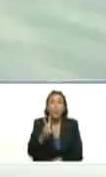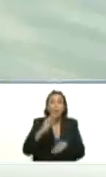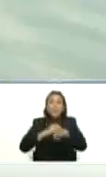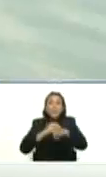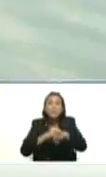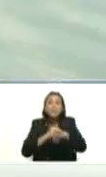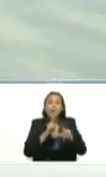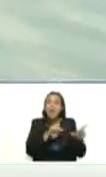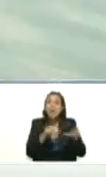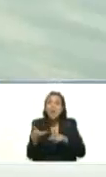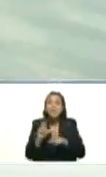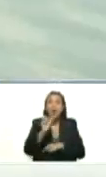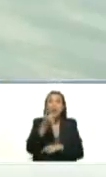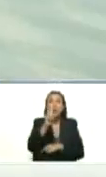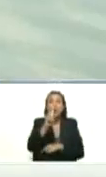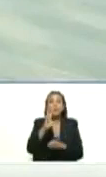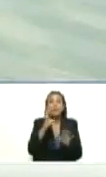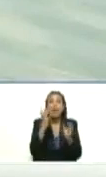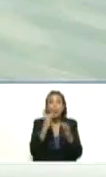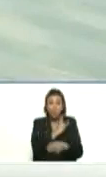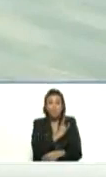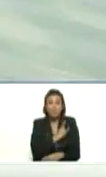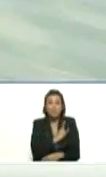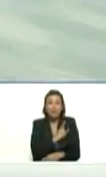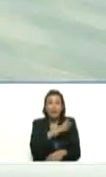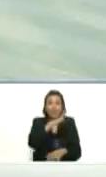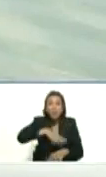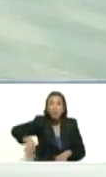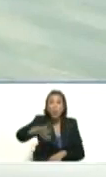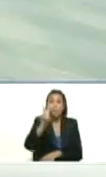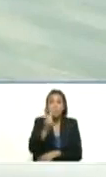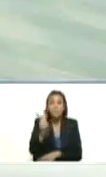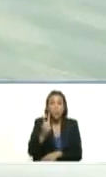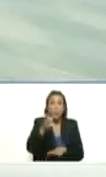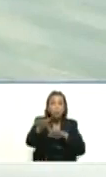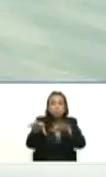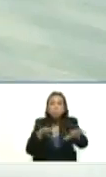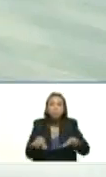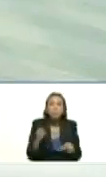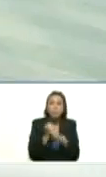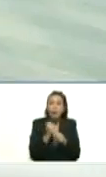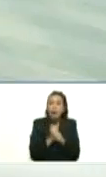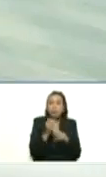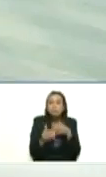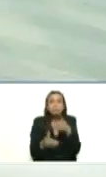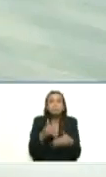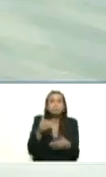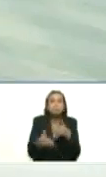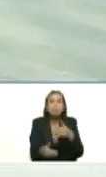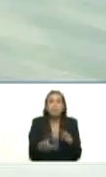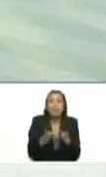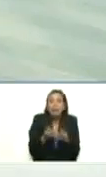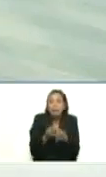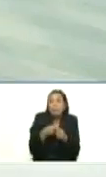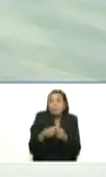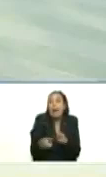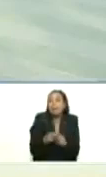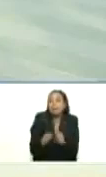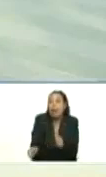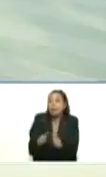estamos trabajando en 12 universidades 12 bueno vamos ustedes saben estirando la platica